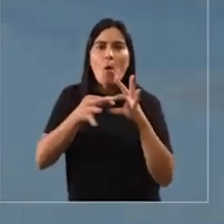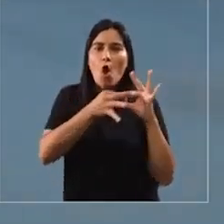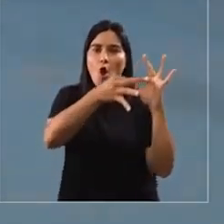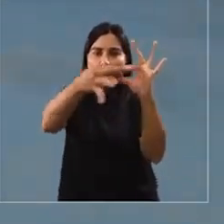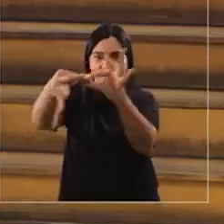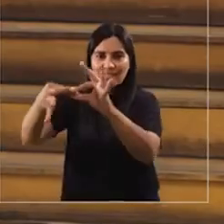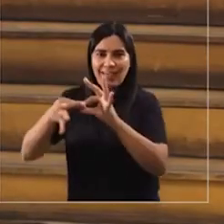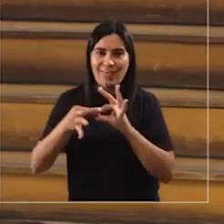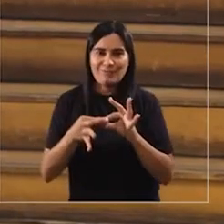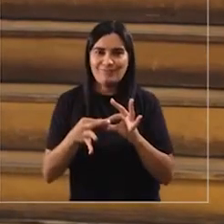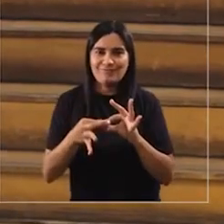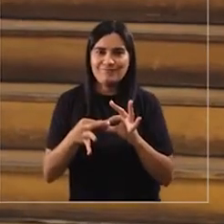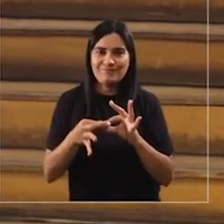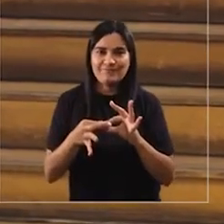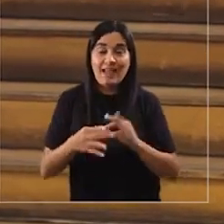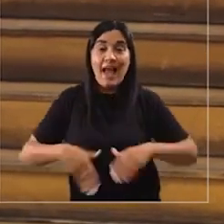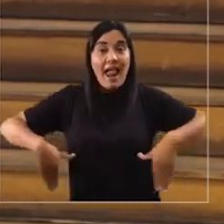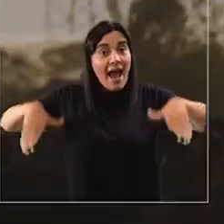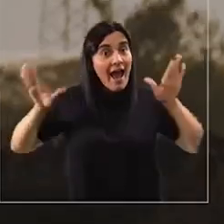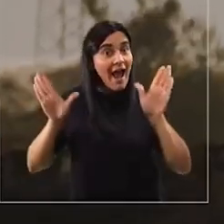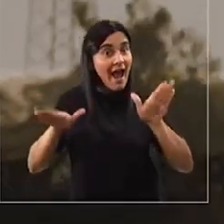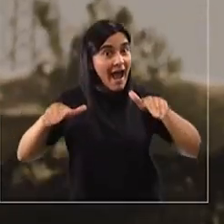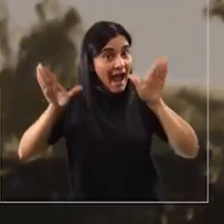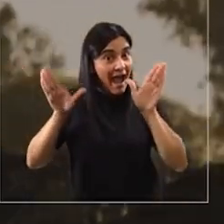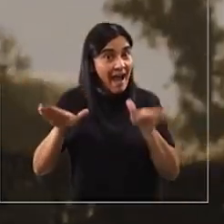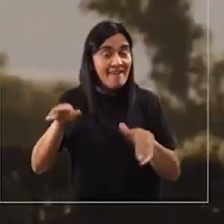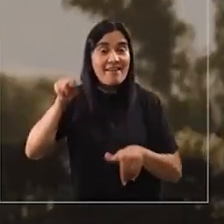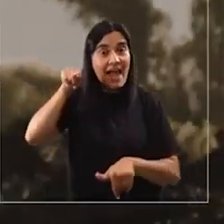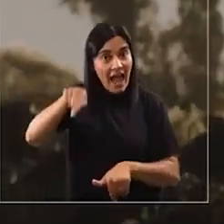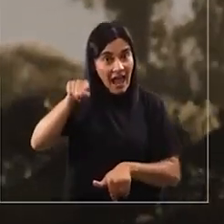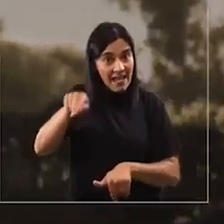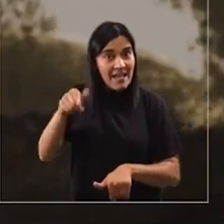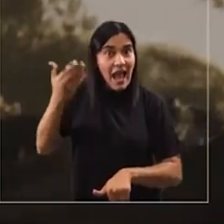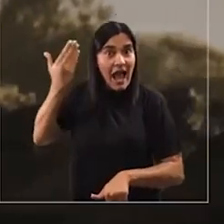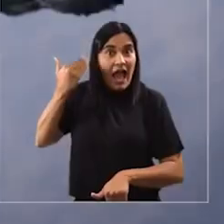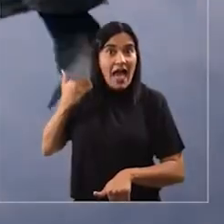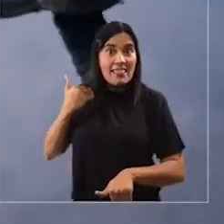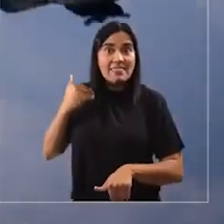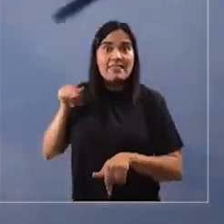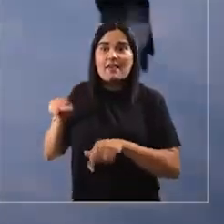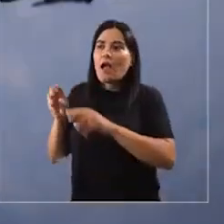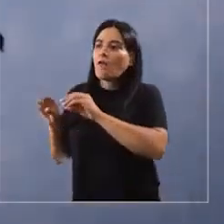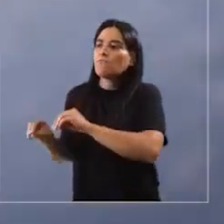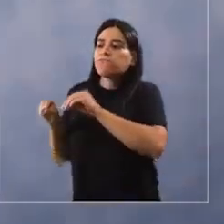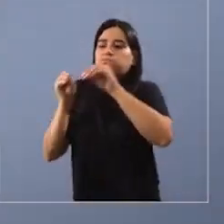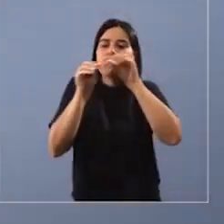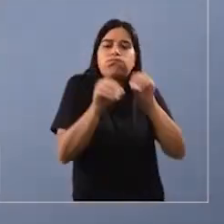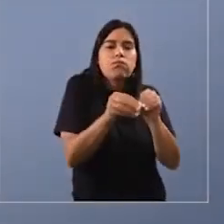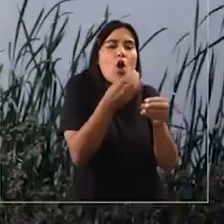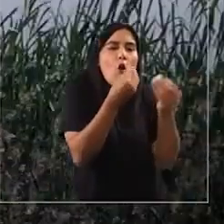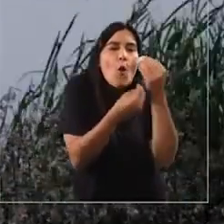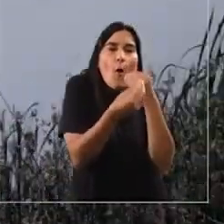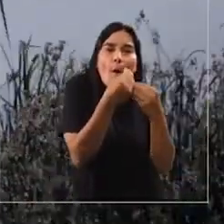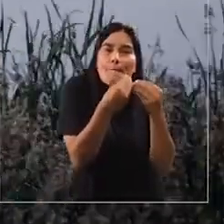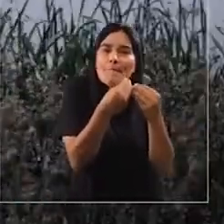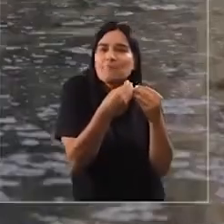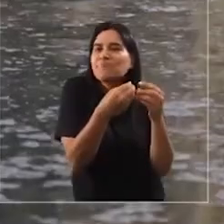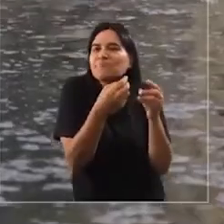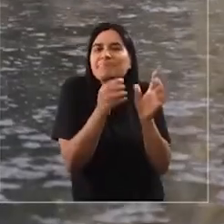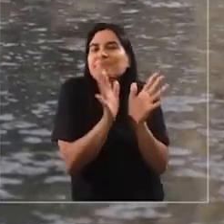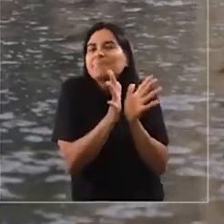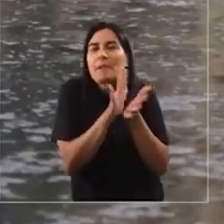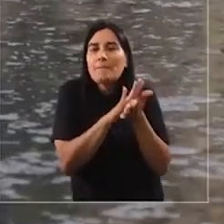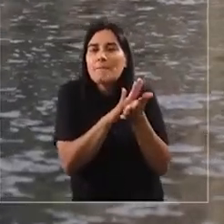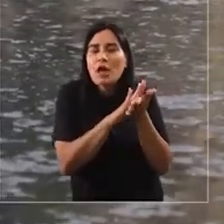Está todo conectado, está todo interconectado. Las aves que vivían en un humedal se trasladaban a otro a comer un